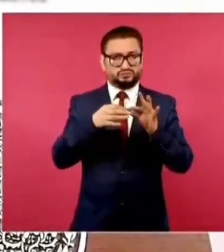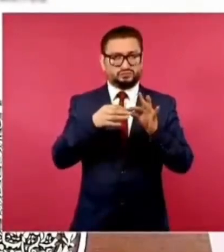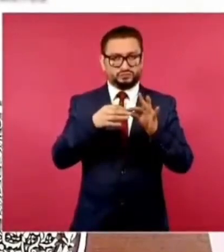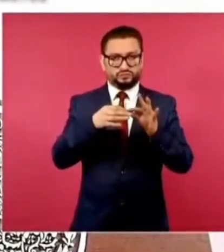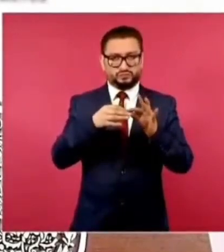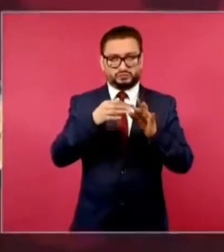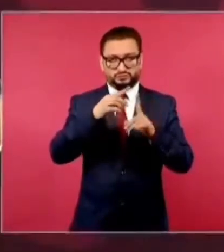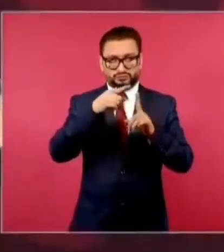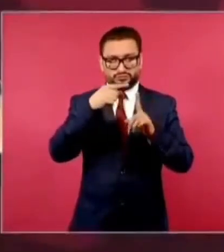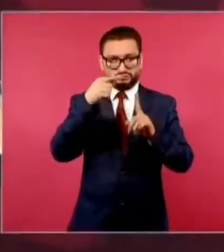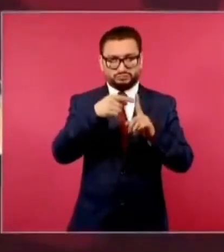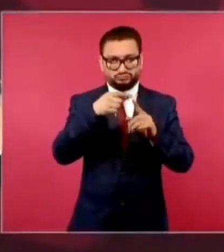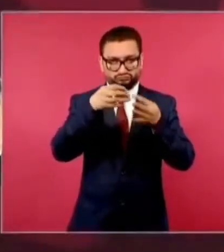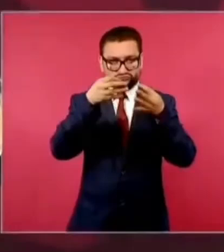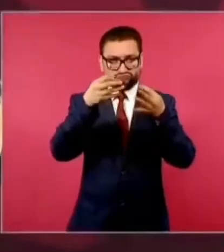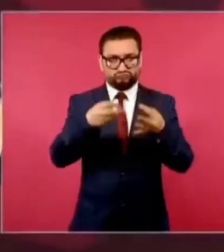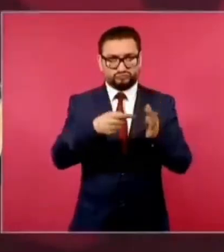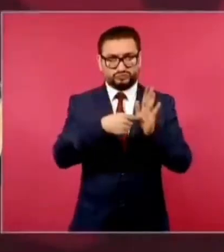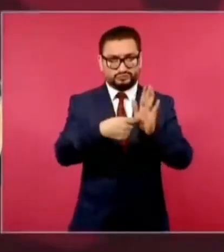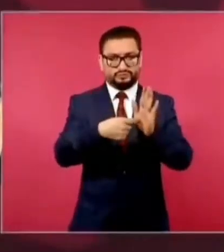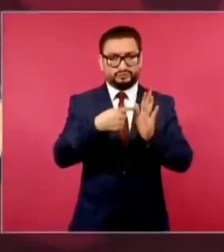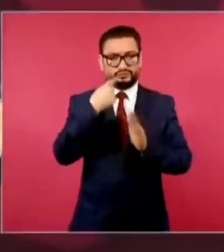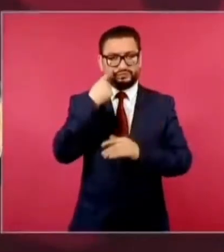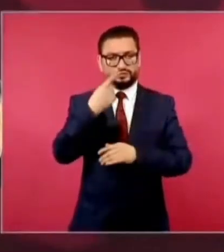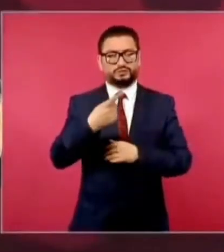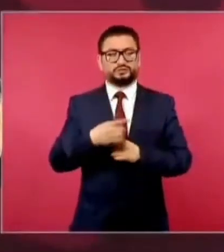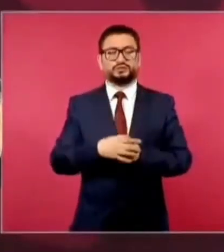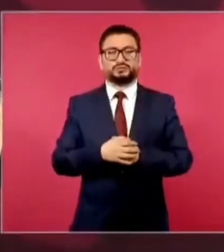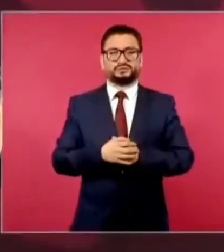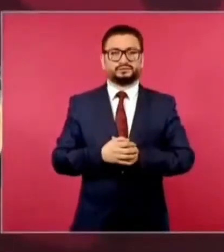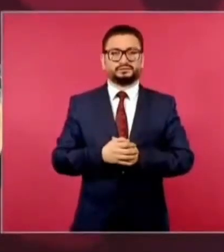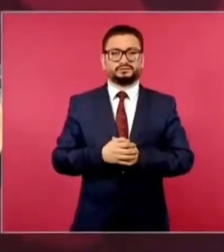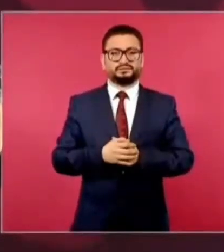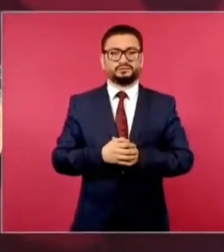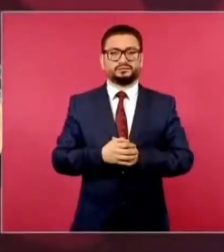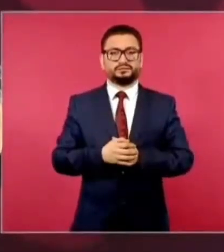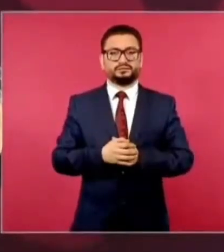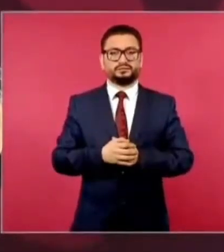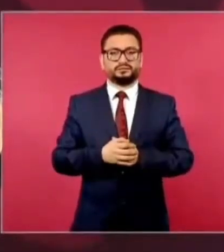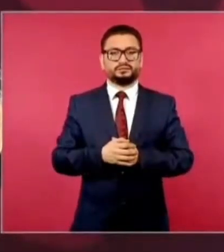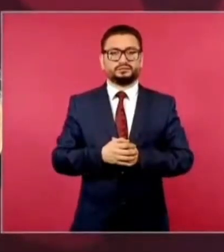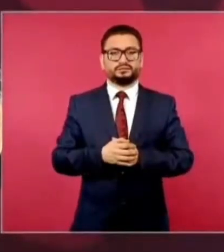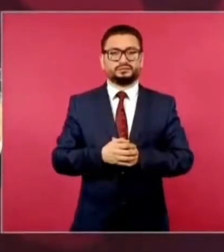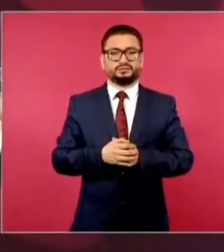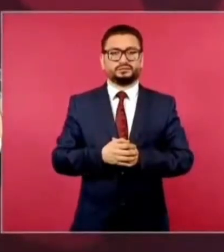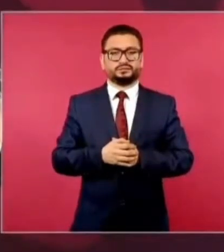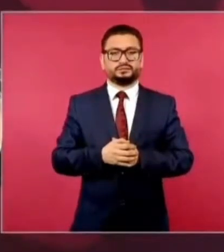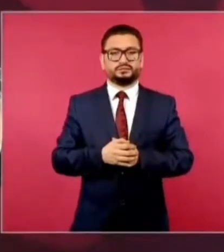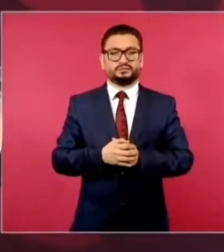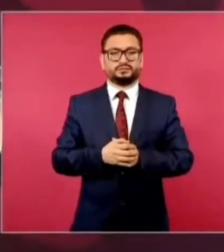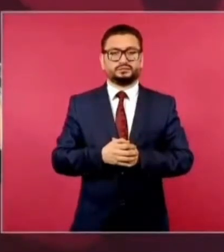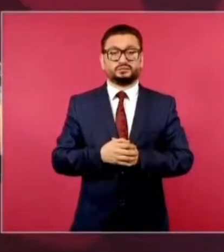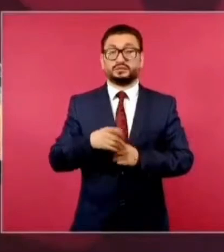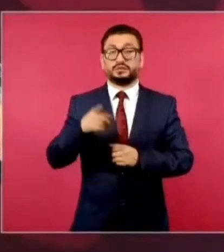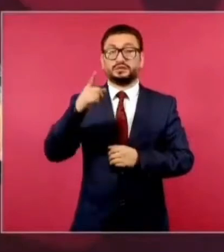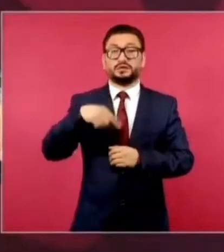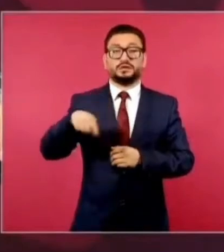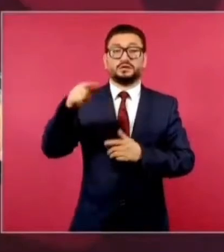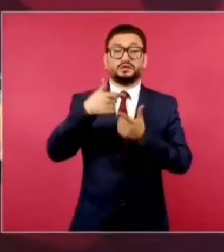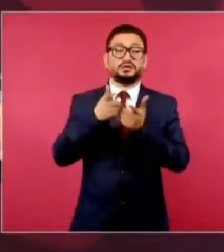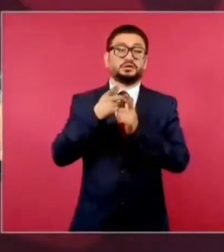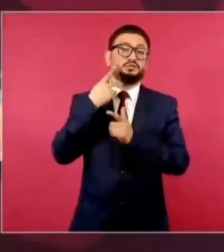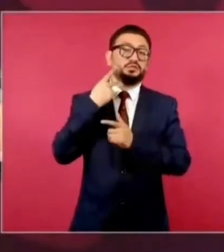objetivos posible y no nos arrastren en sus políticas.